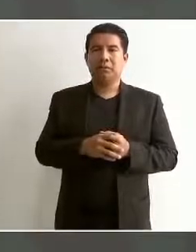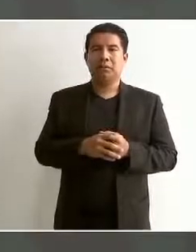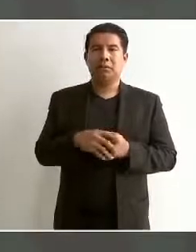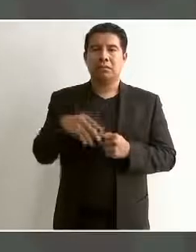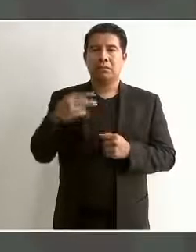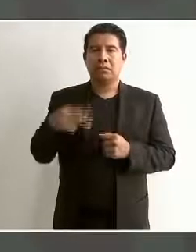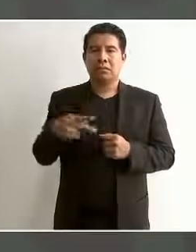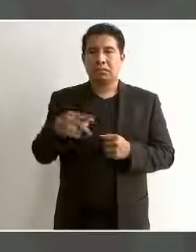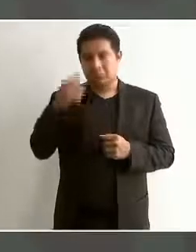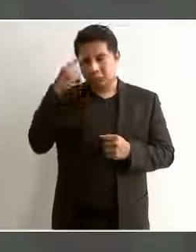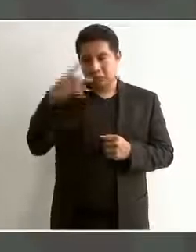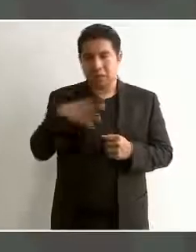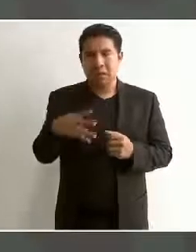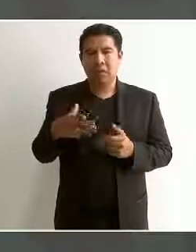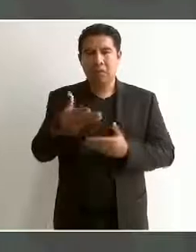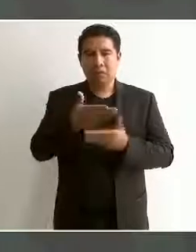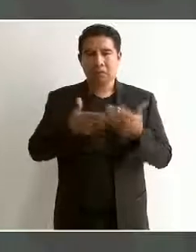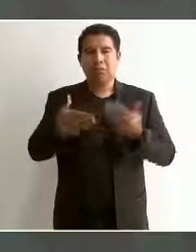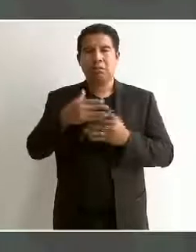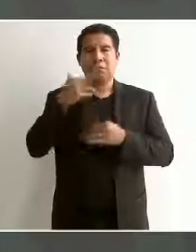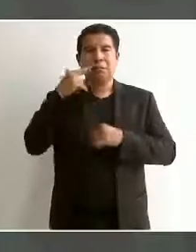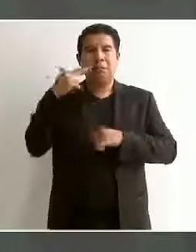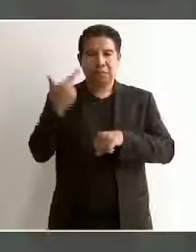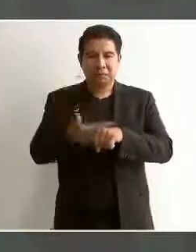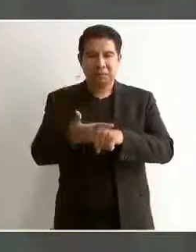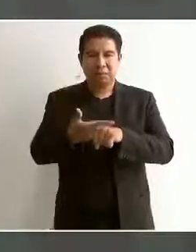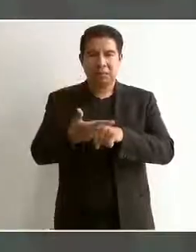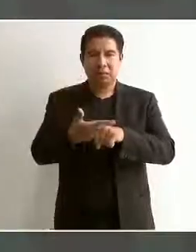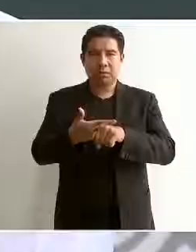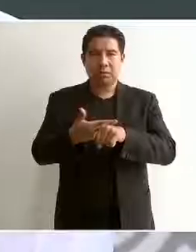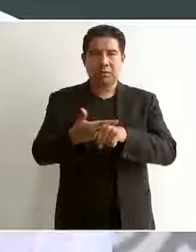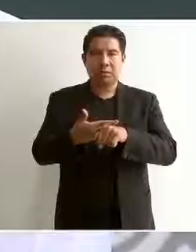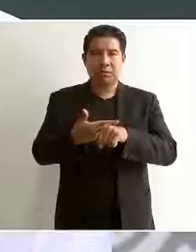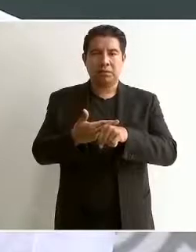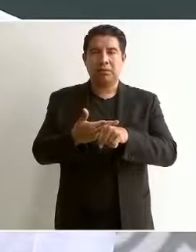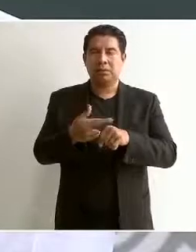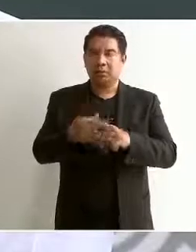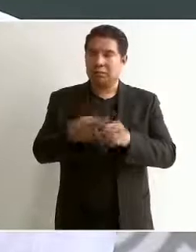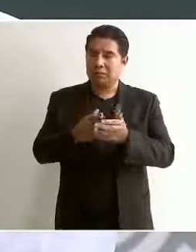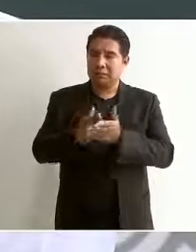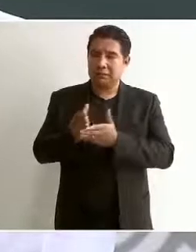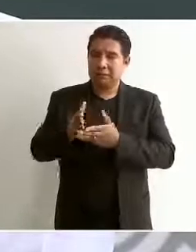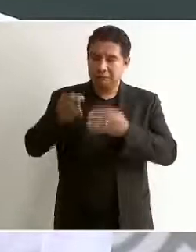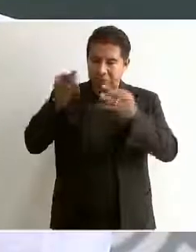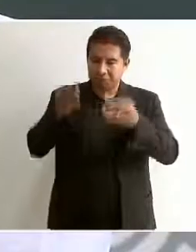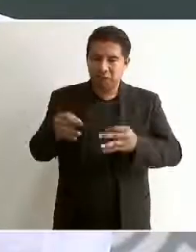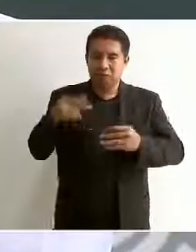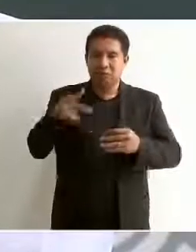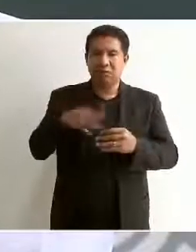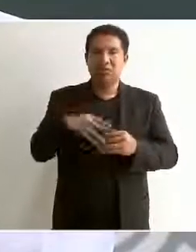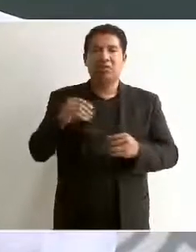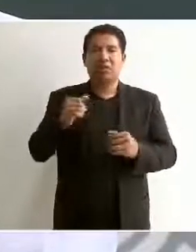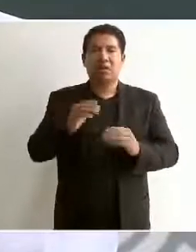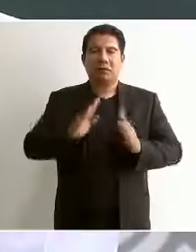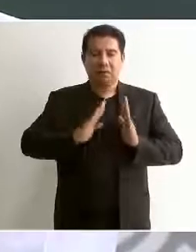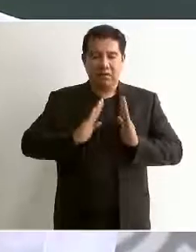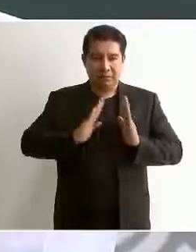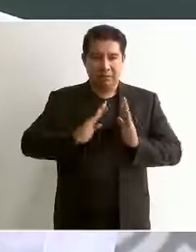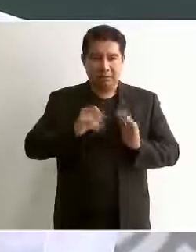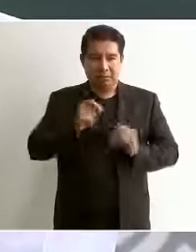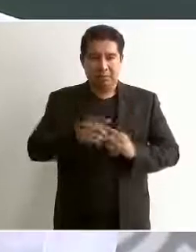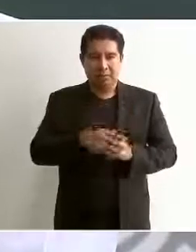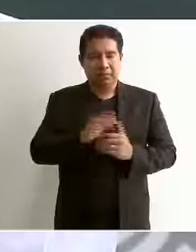comportamiento responsable y leal de las Fuerzas Armadas la verdad